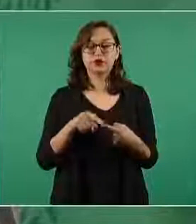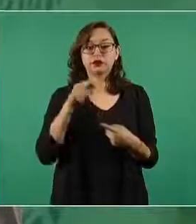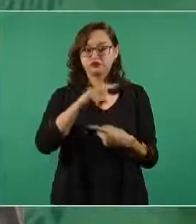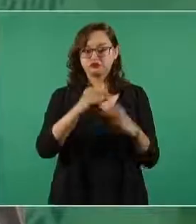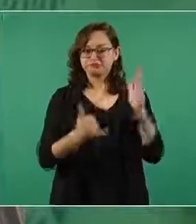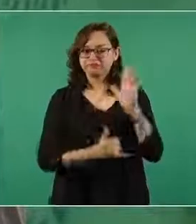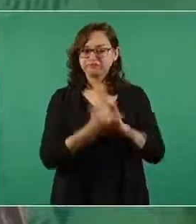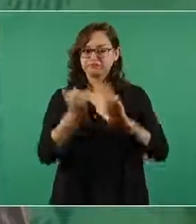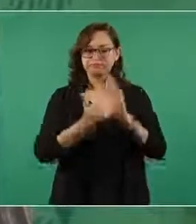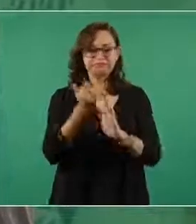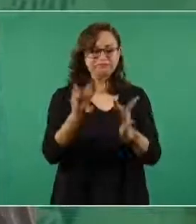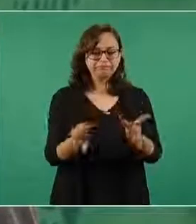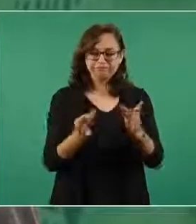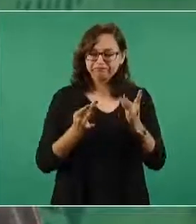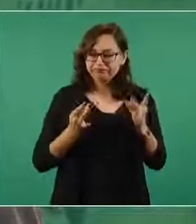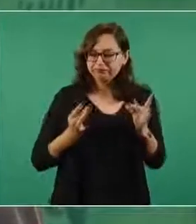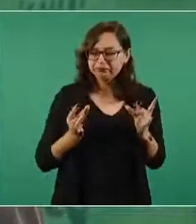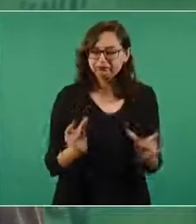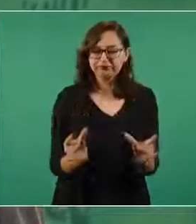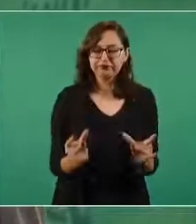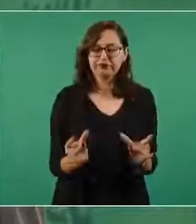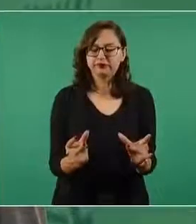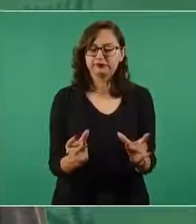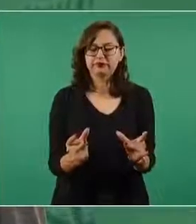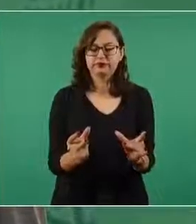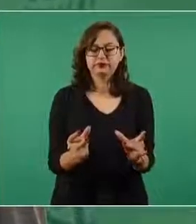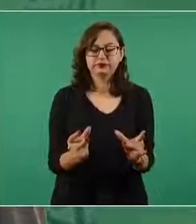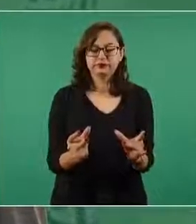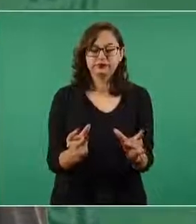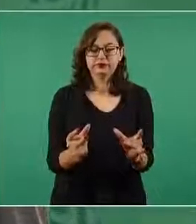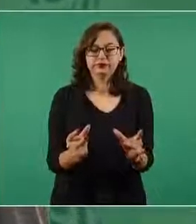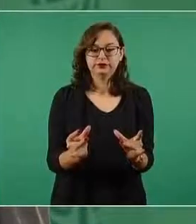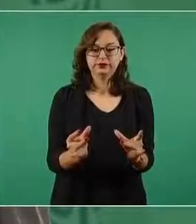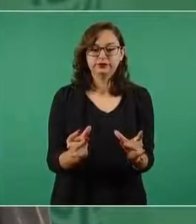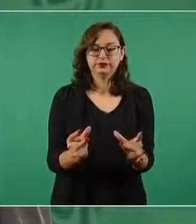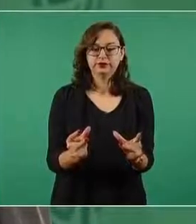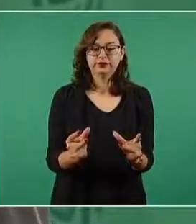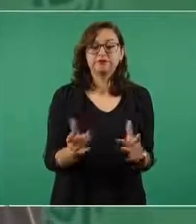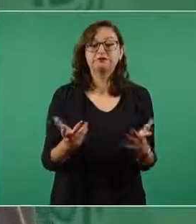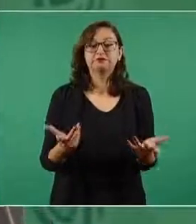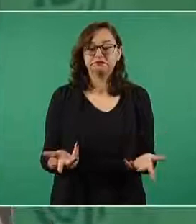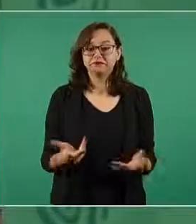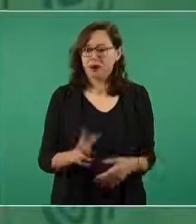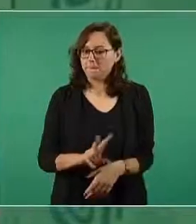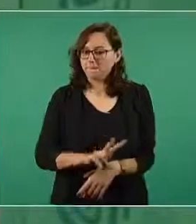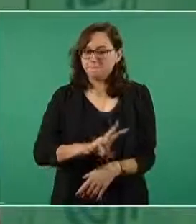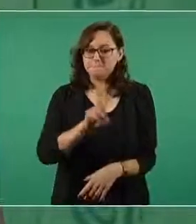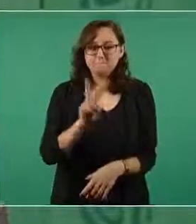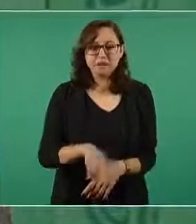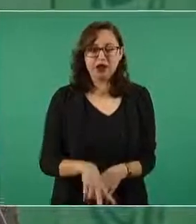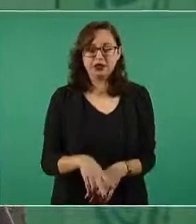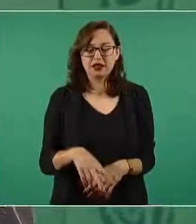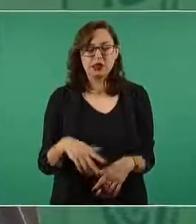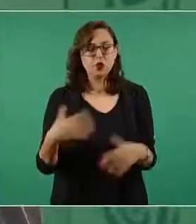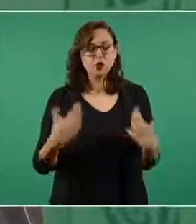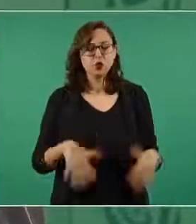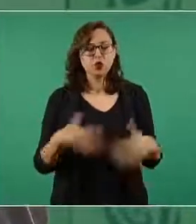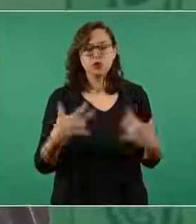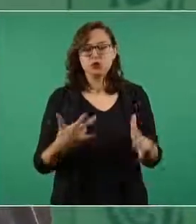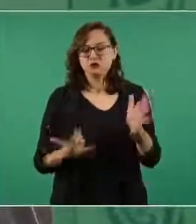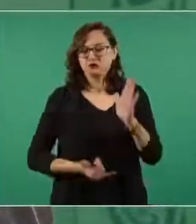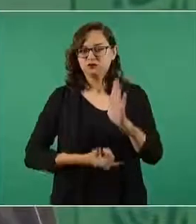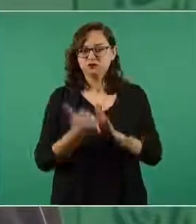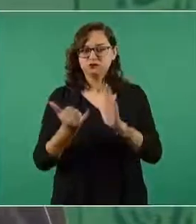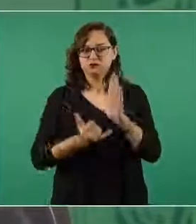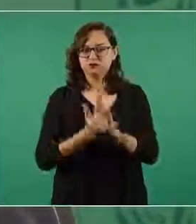de la obra, desde las mejores obras de este tipo que se